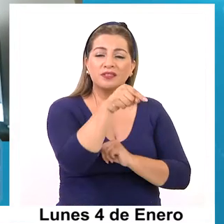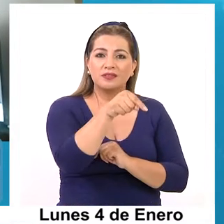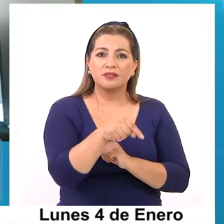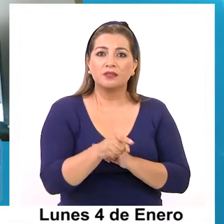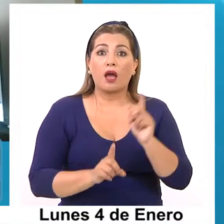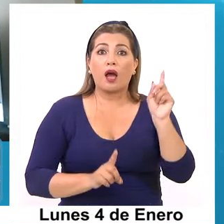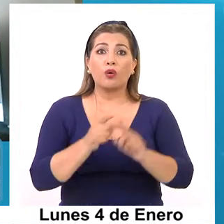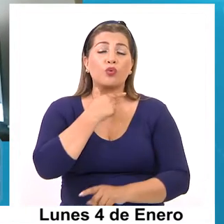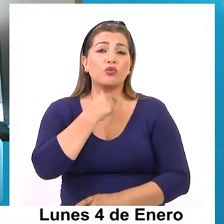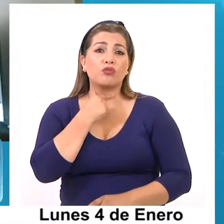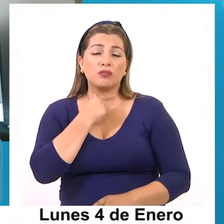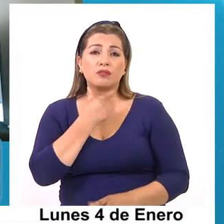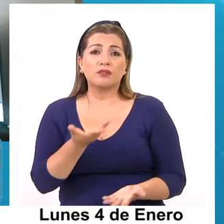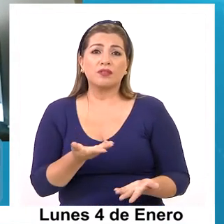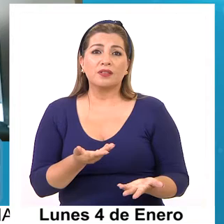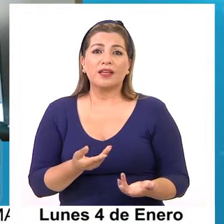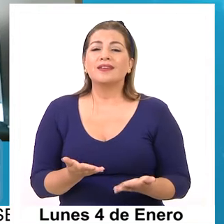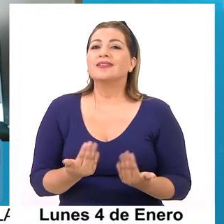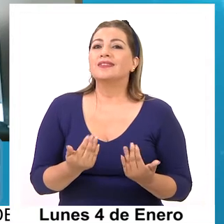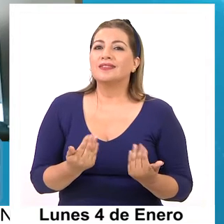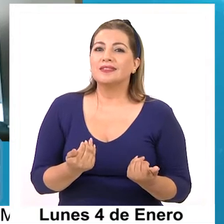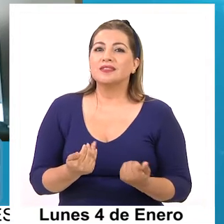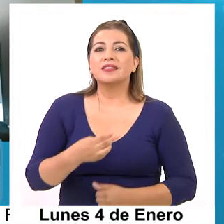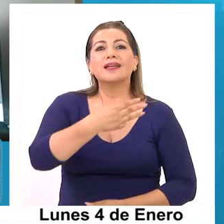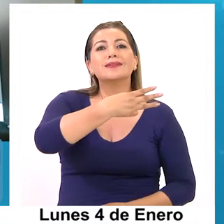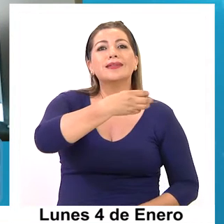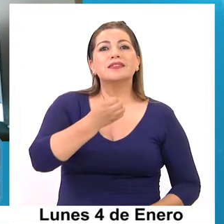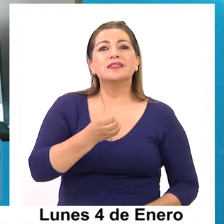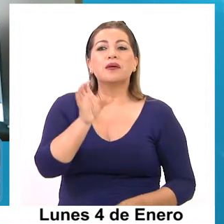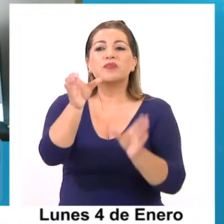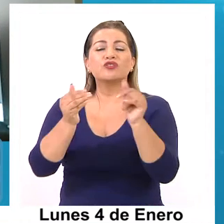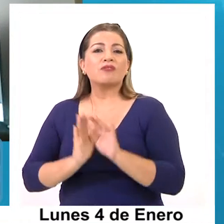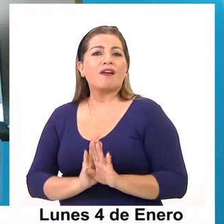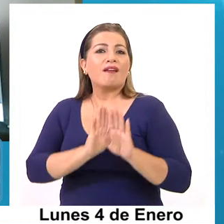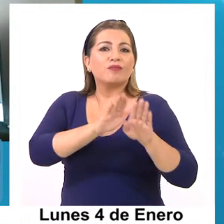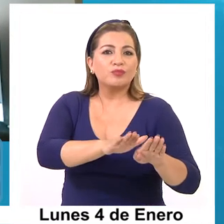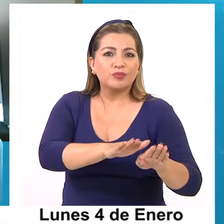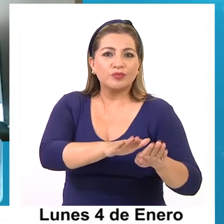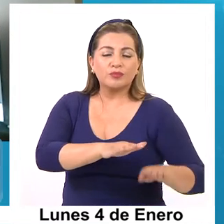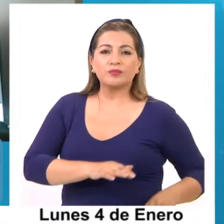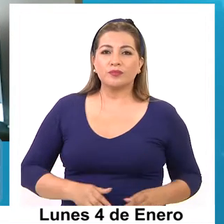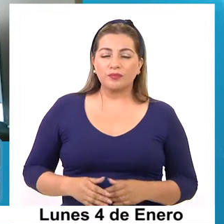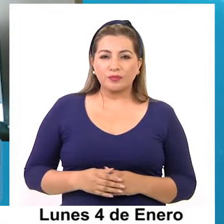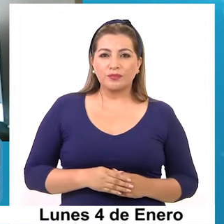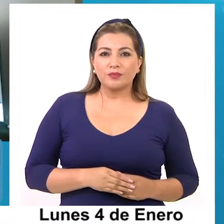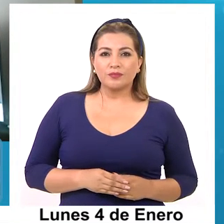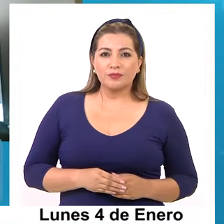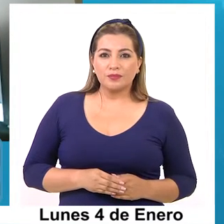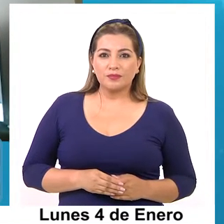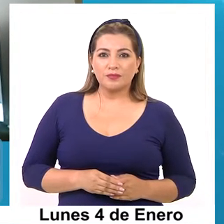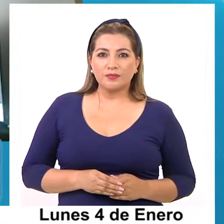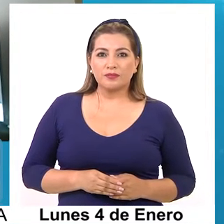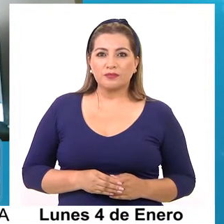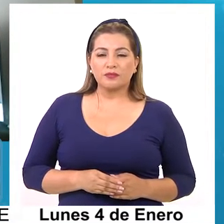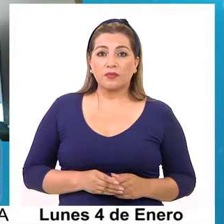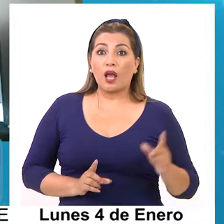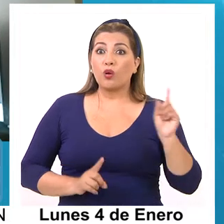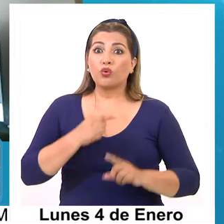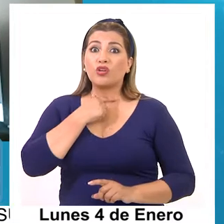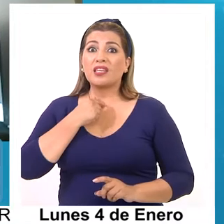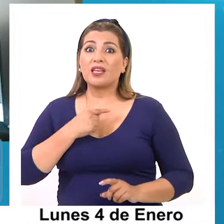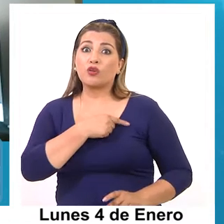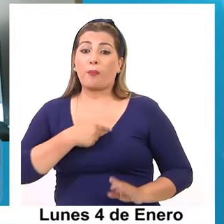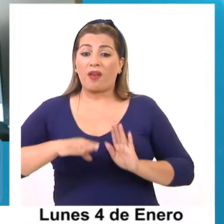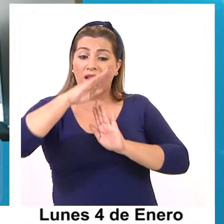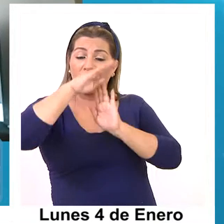Si alguien quiere ir como fulano de tal, tiene que tener 300 patrocinadores en primer lugar. Y si quiere ir en lista, que